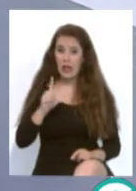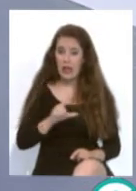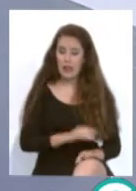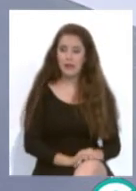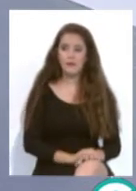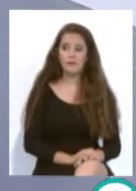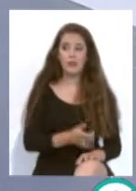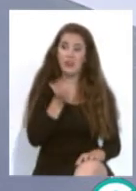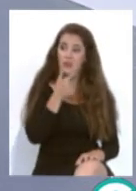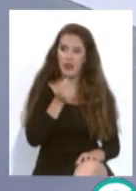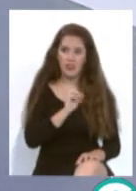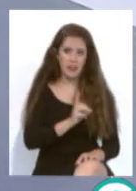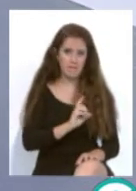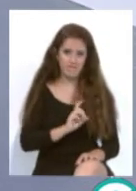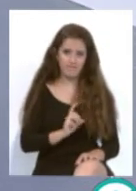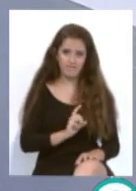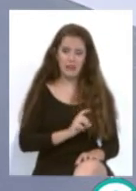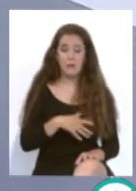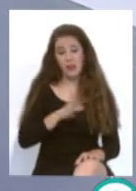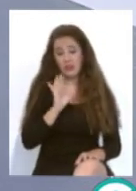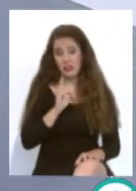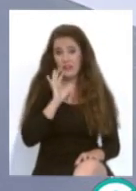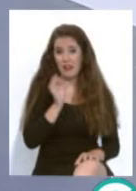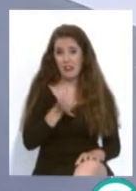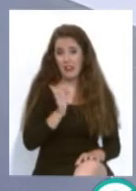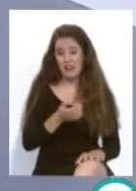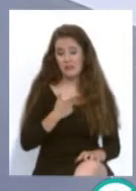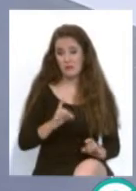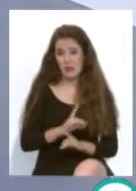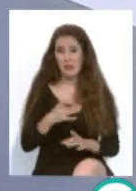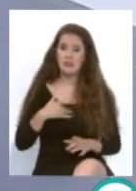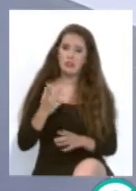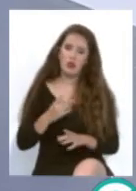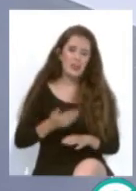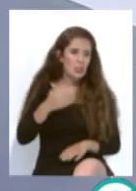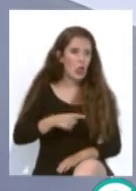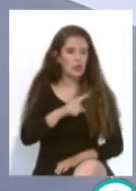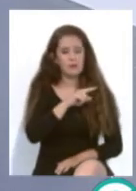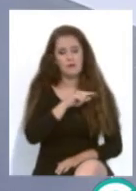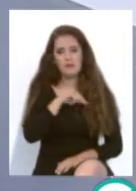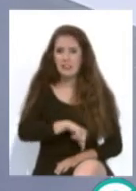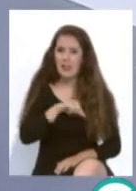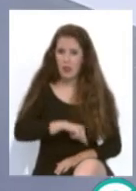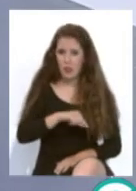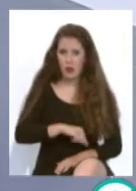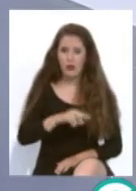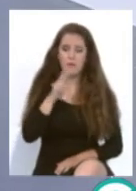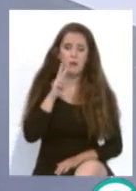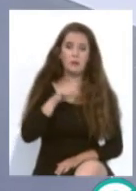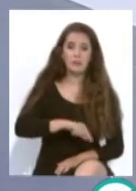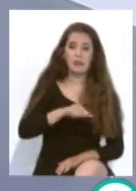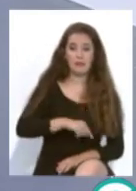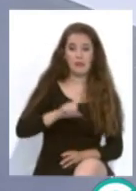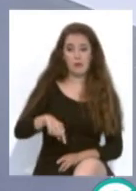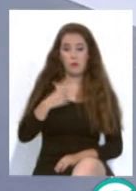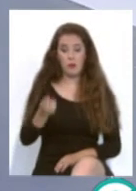que no es fácil pero sí la verdad que está muy encarado y sobre todo las sensaciones vimos las sensaciones que después del partido del